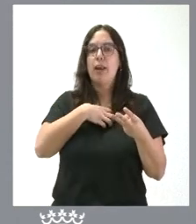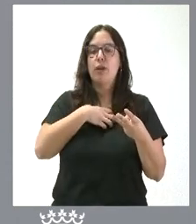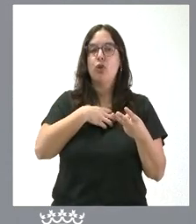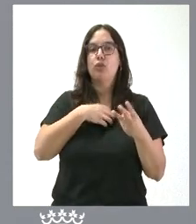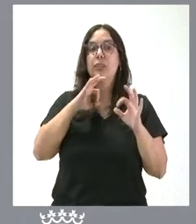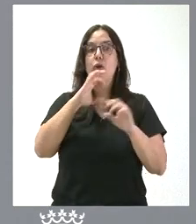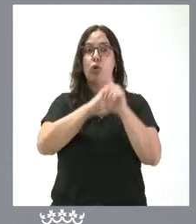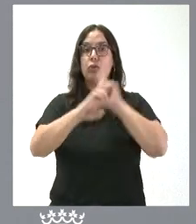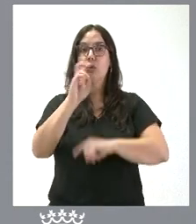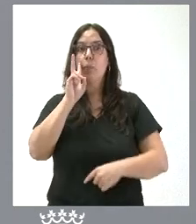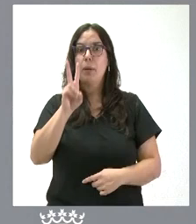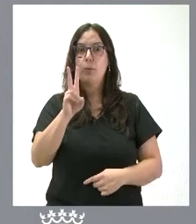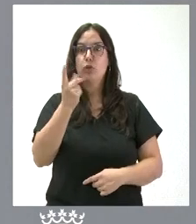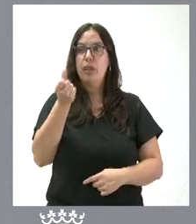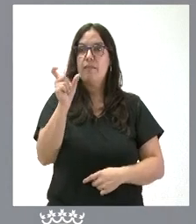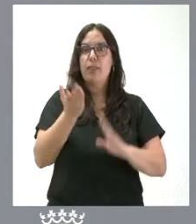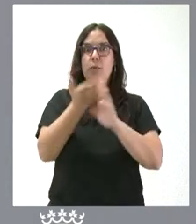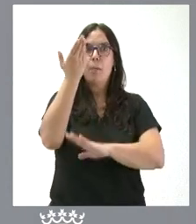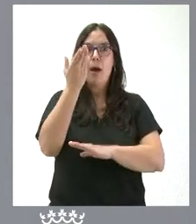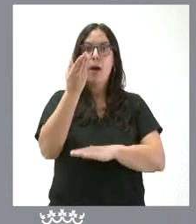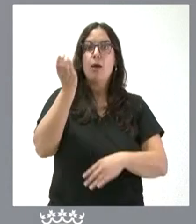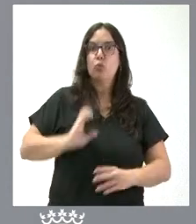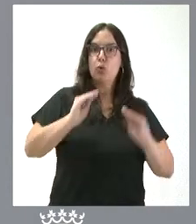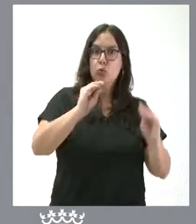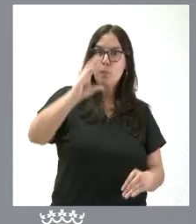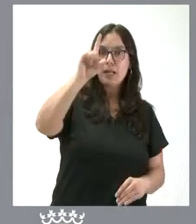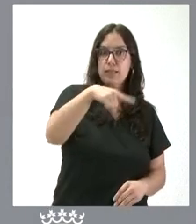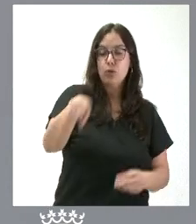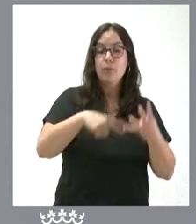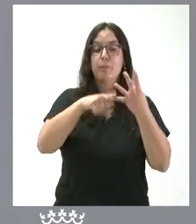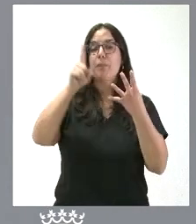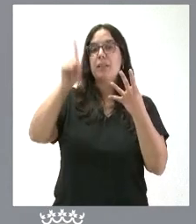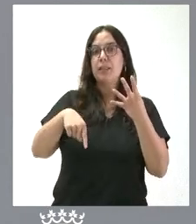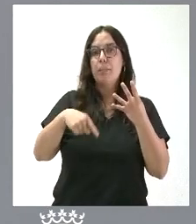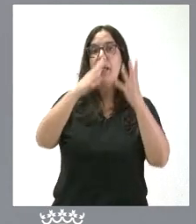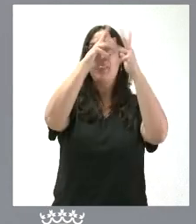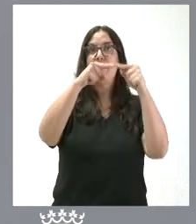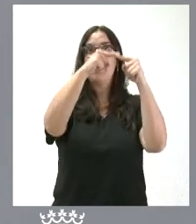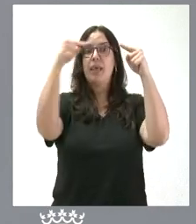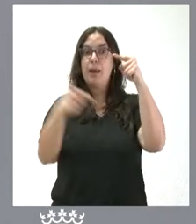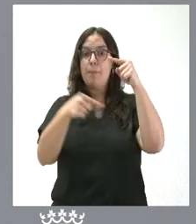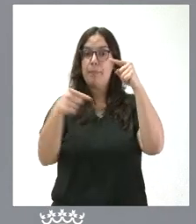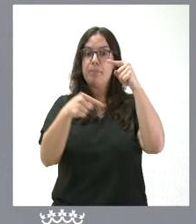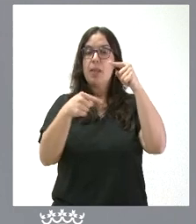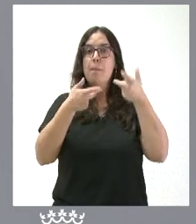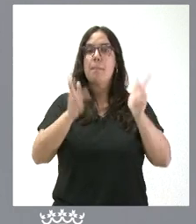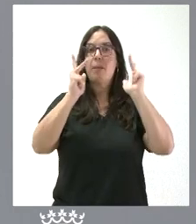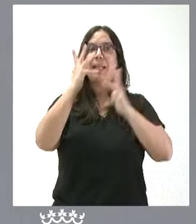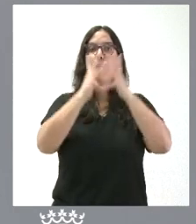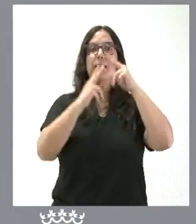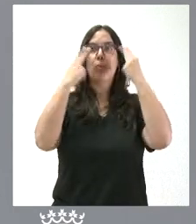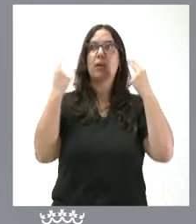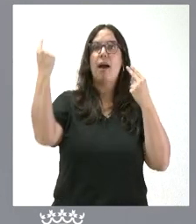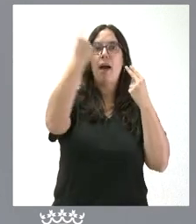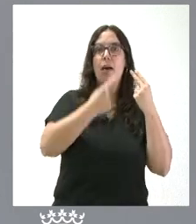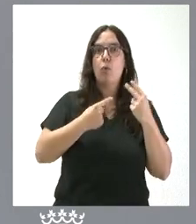contexto en donde hemos visto que se ha disparado la inflación y cuál es el déficit y distribución de este déficit entre administraciones públicas que también parece que